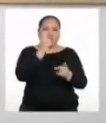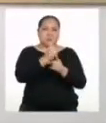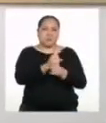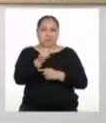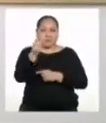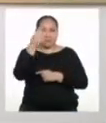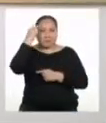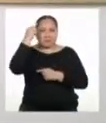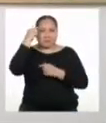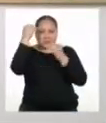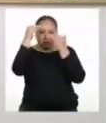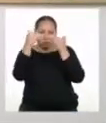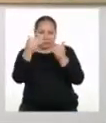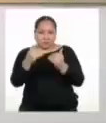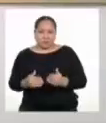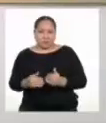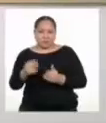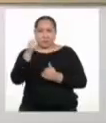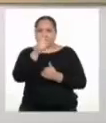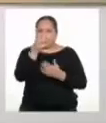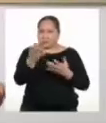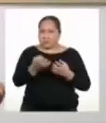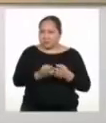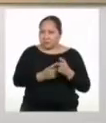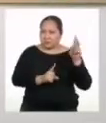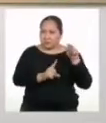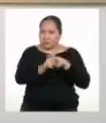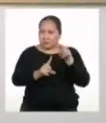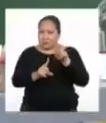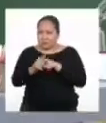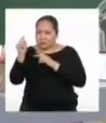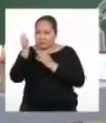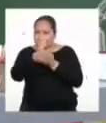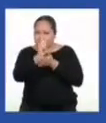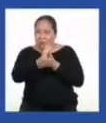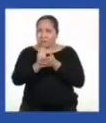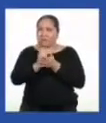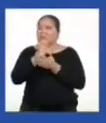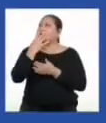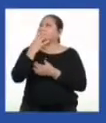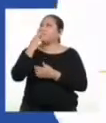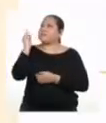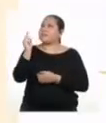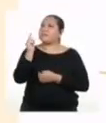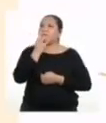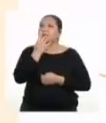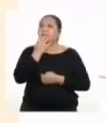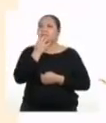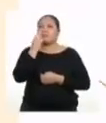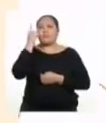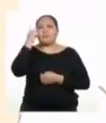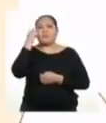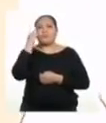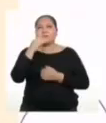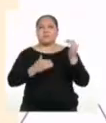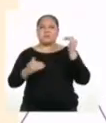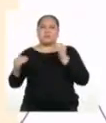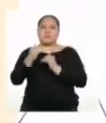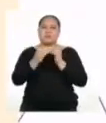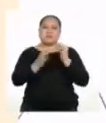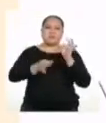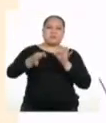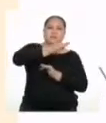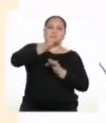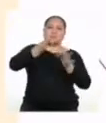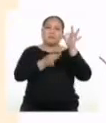¿Crees que puedas organizar tus ideas en el orden que deseas que aparezcan en tu texto? Ahí voy. Creo que podría quedar así.